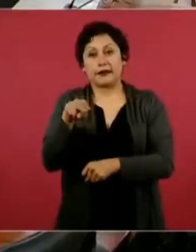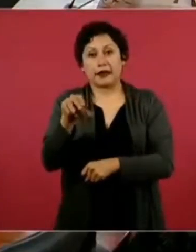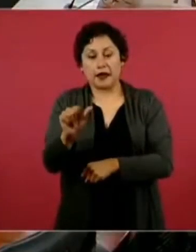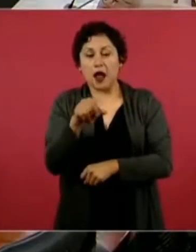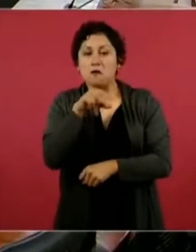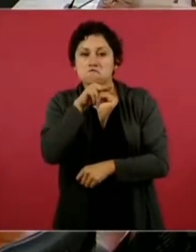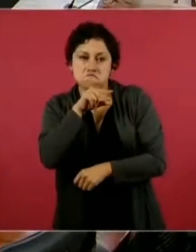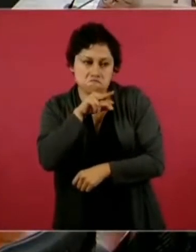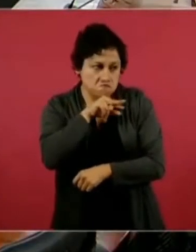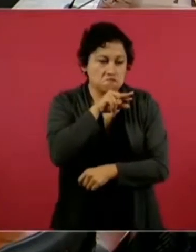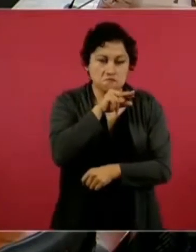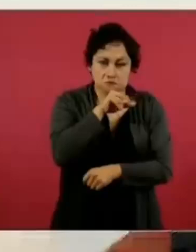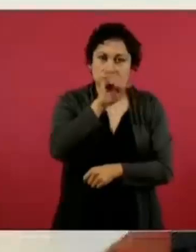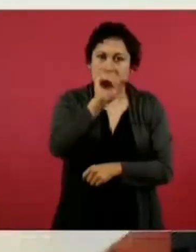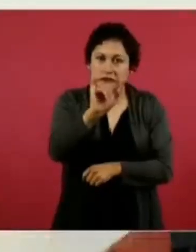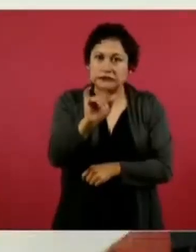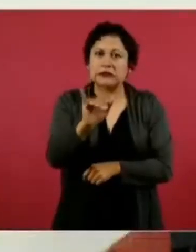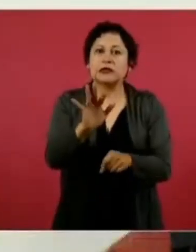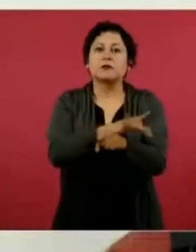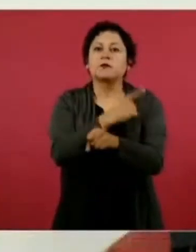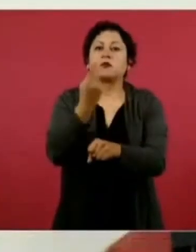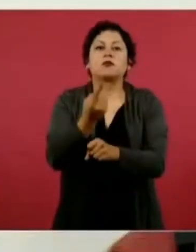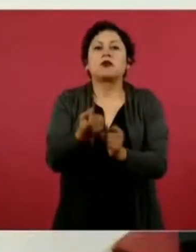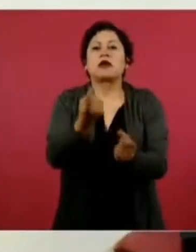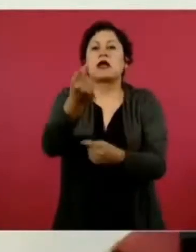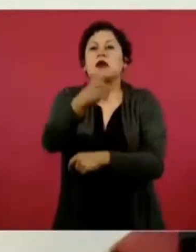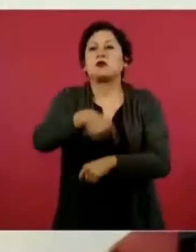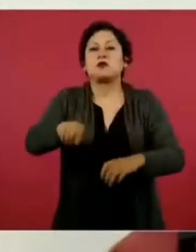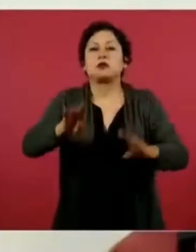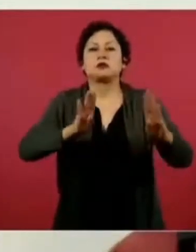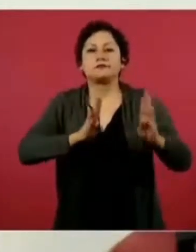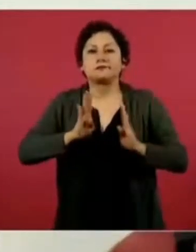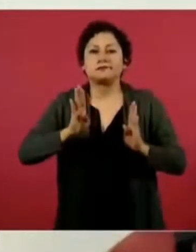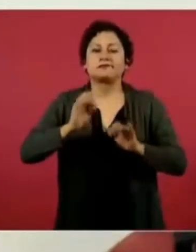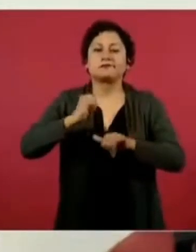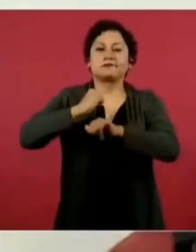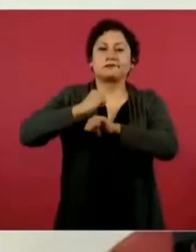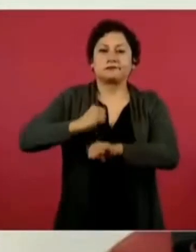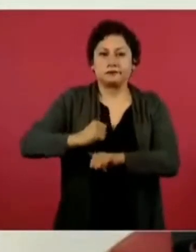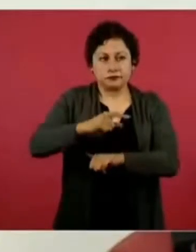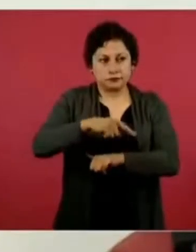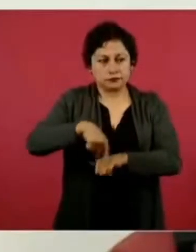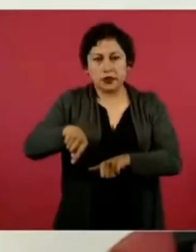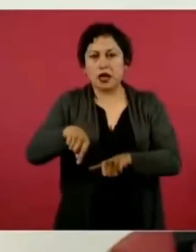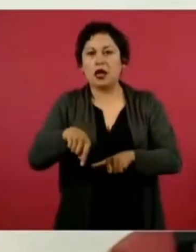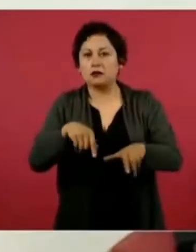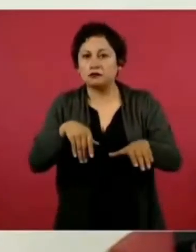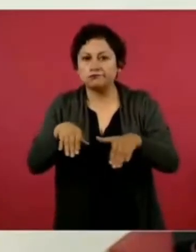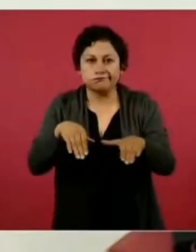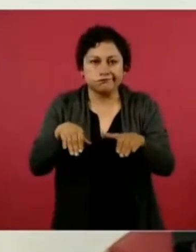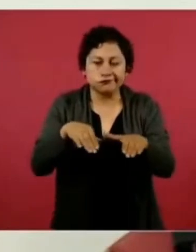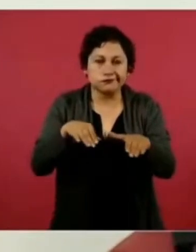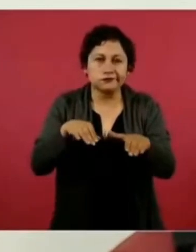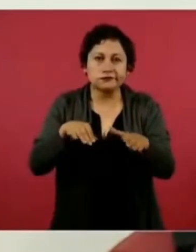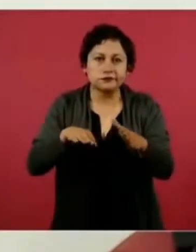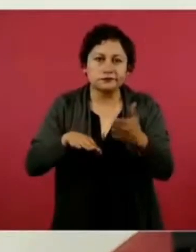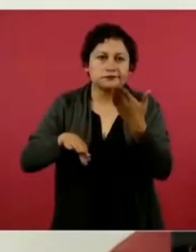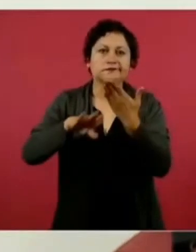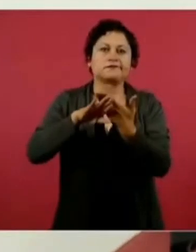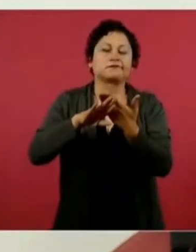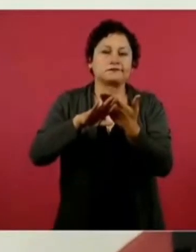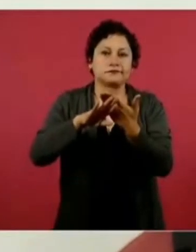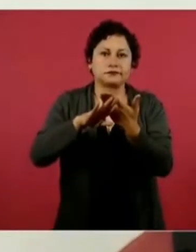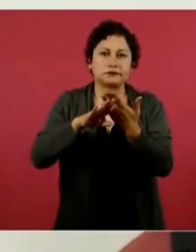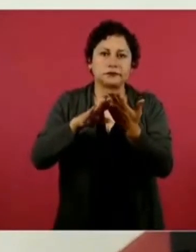que esté operando tenga esa posibilidad de actuar en contra